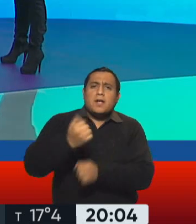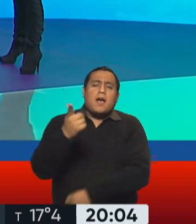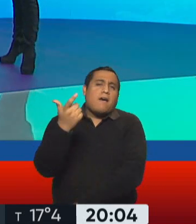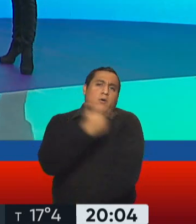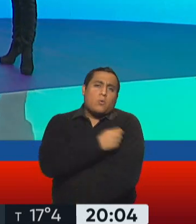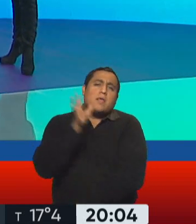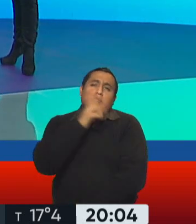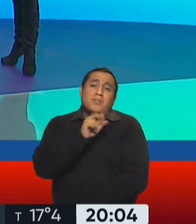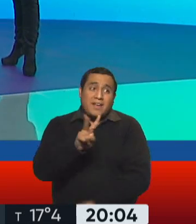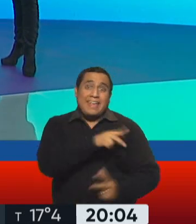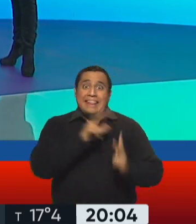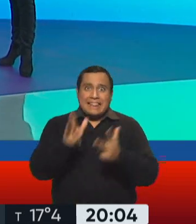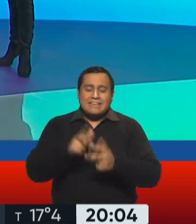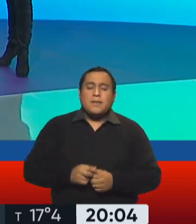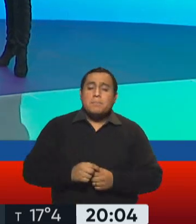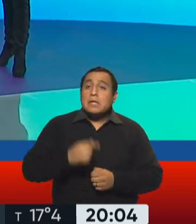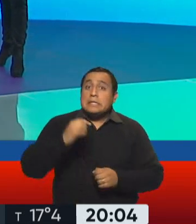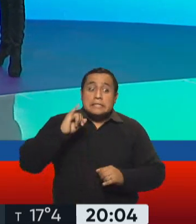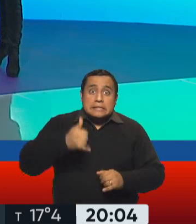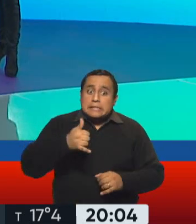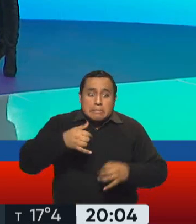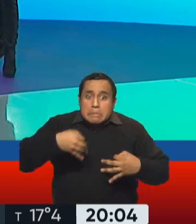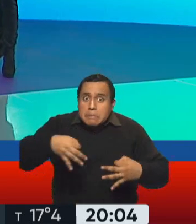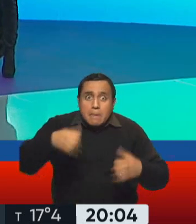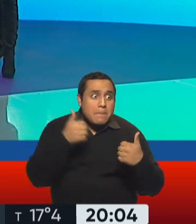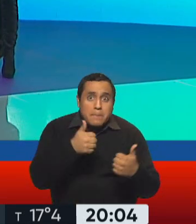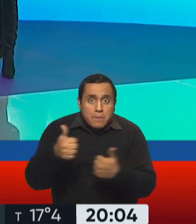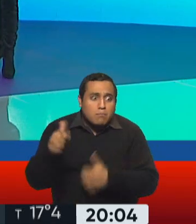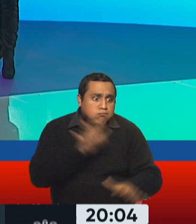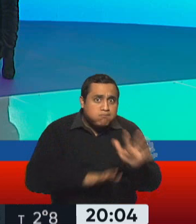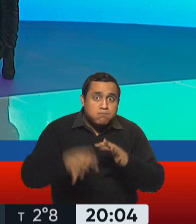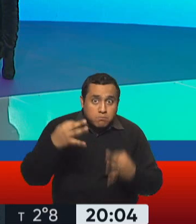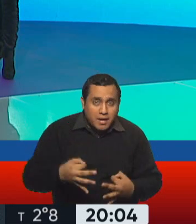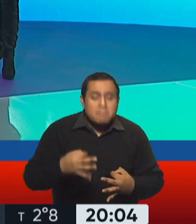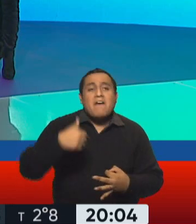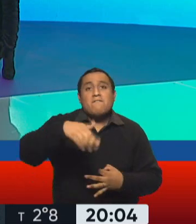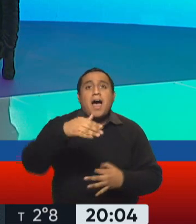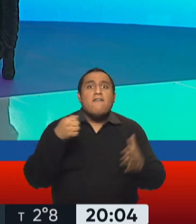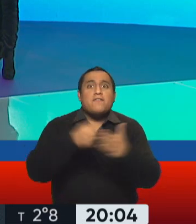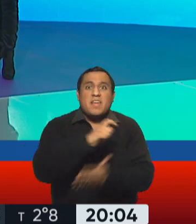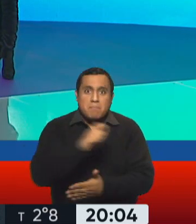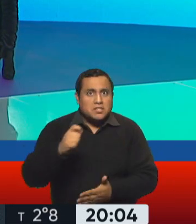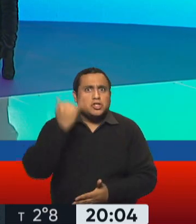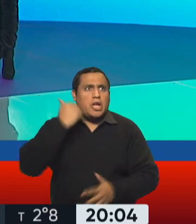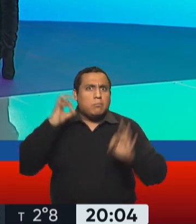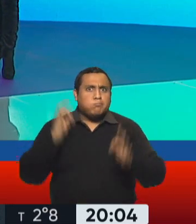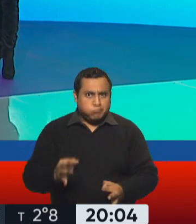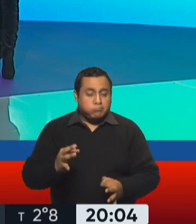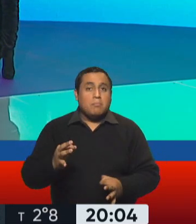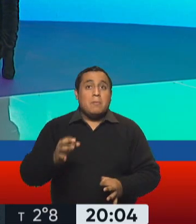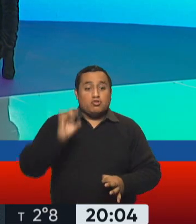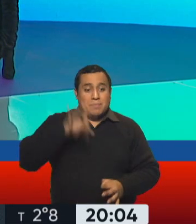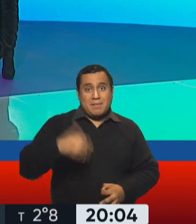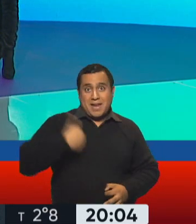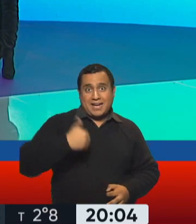todo sale bien, los primeros lotes de la Sputnik fabricada en nuestro país estarían a fin de mes. Muy importante, no solamente para la República Argentina, sino